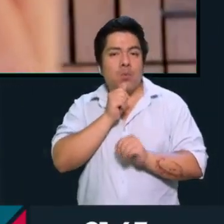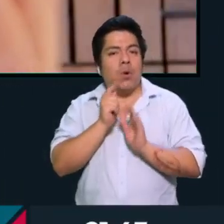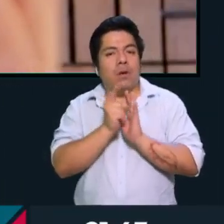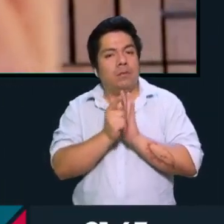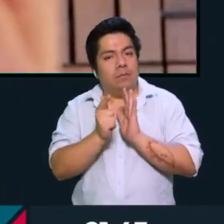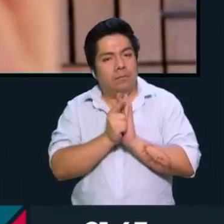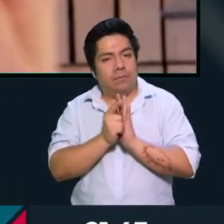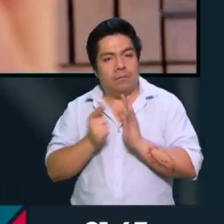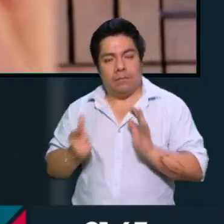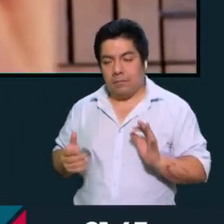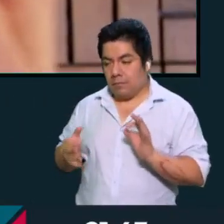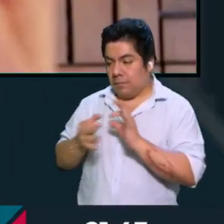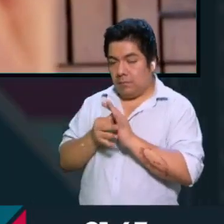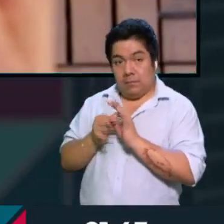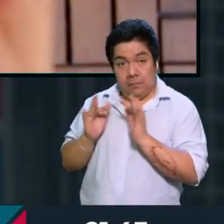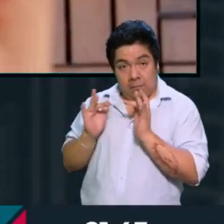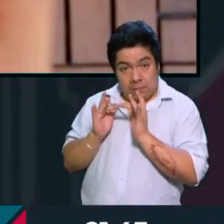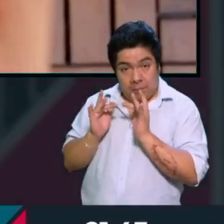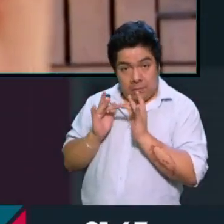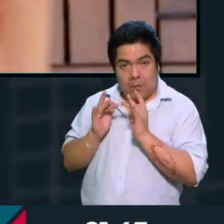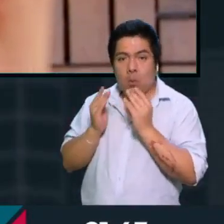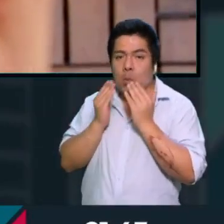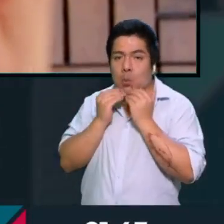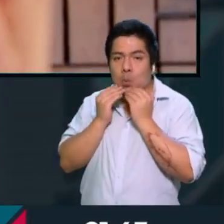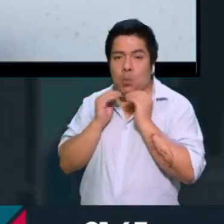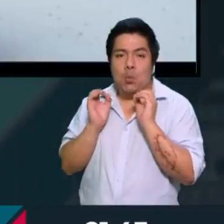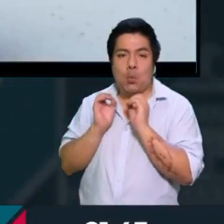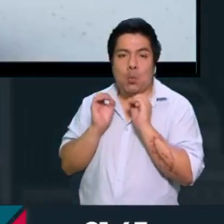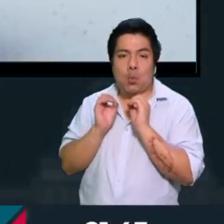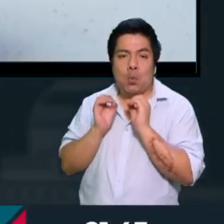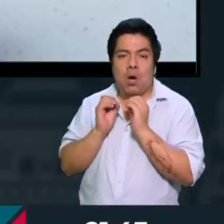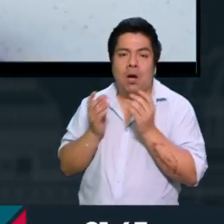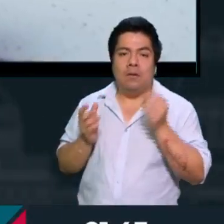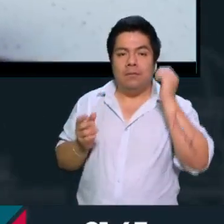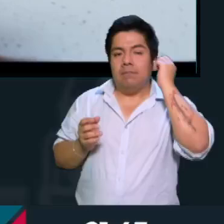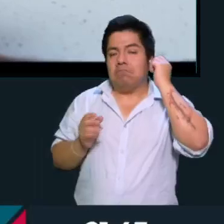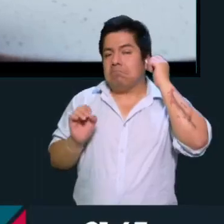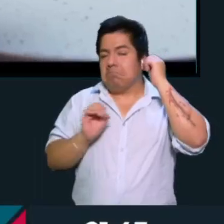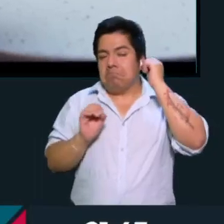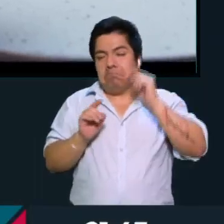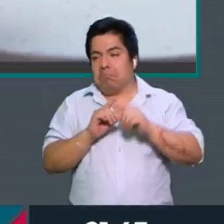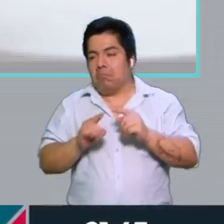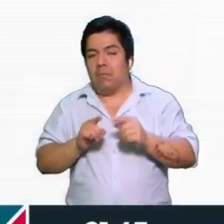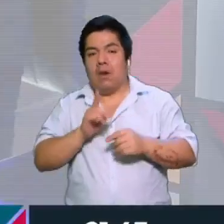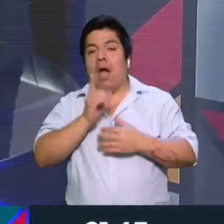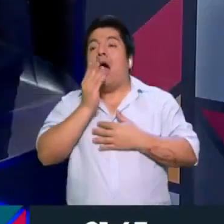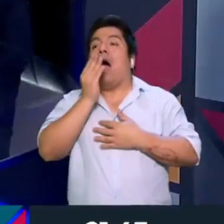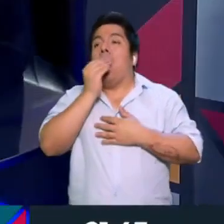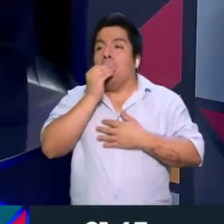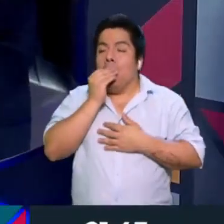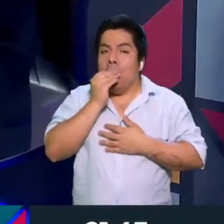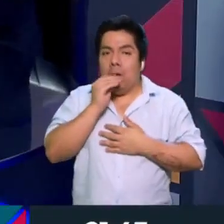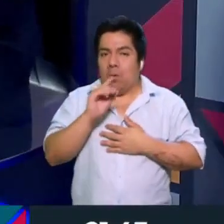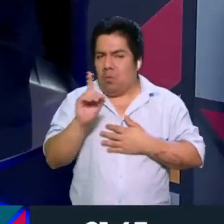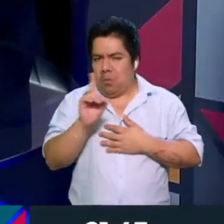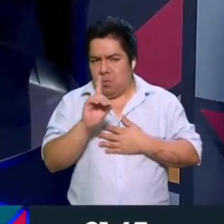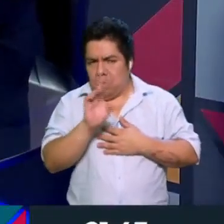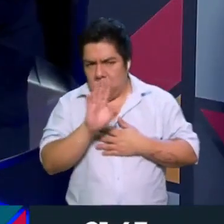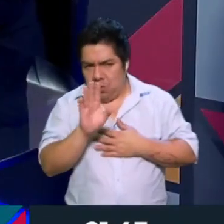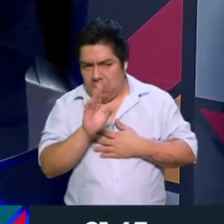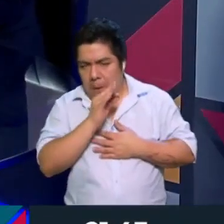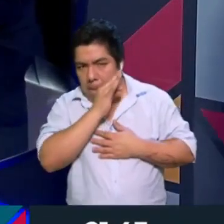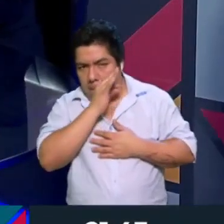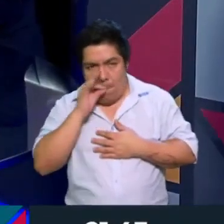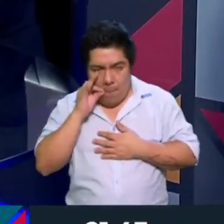armonizada con este tipo de, con la guía de Profeco. No tiene nada que ver con la censura, como se dijo en algunos espacios. No tiene nada que ver con la